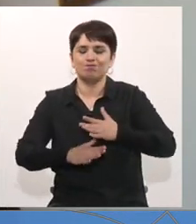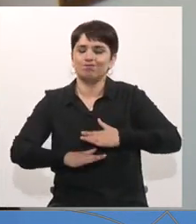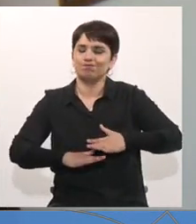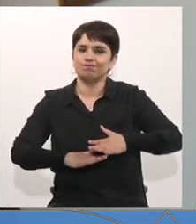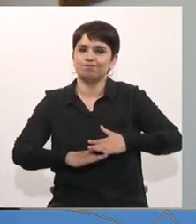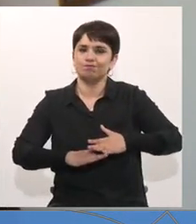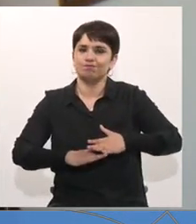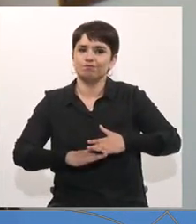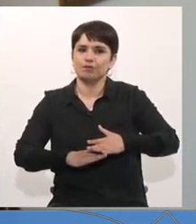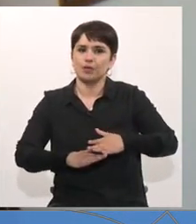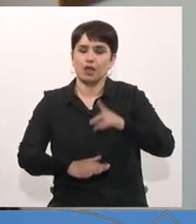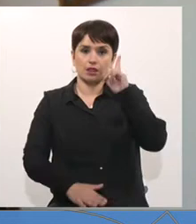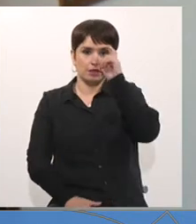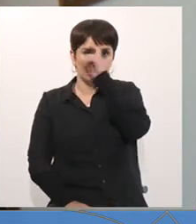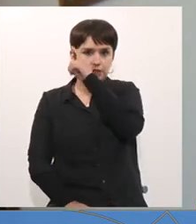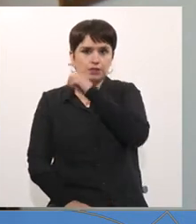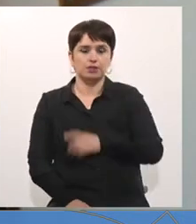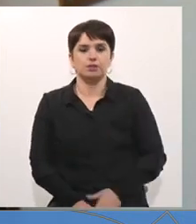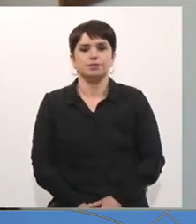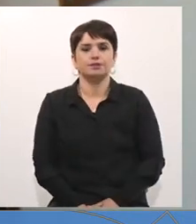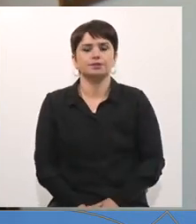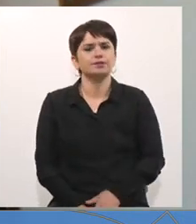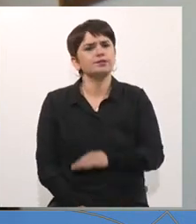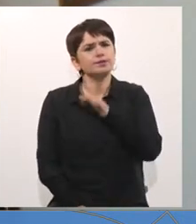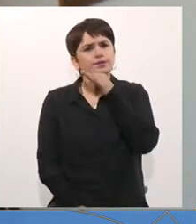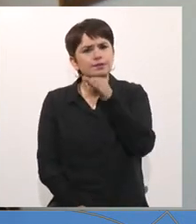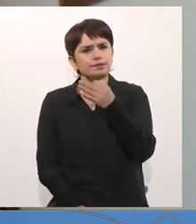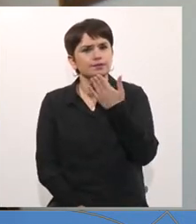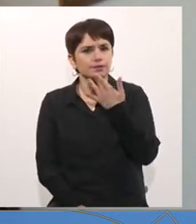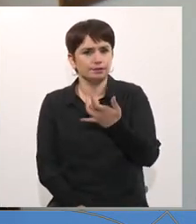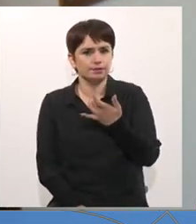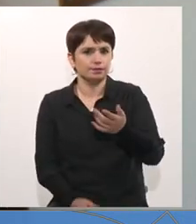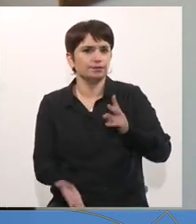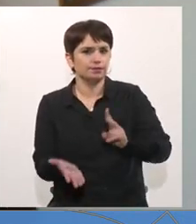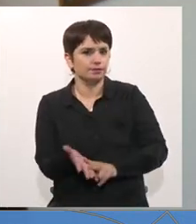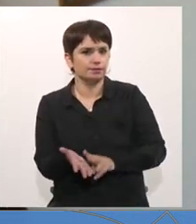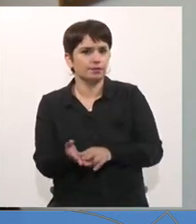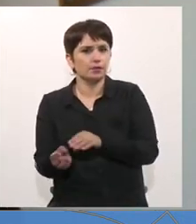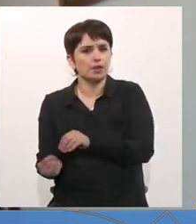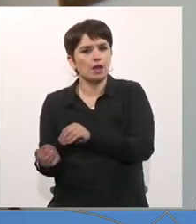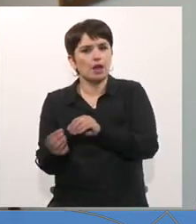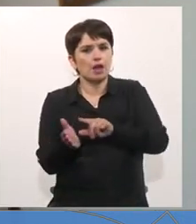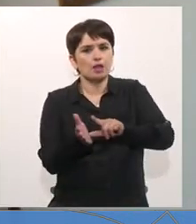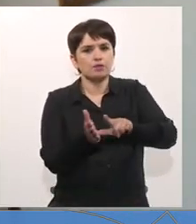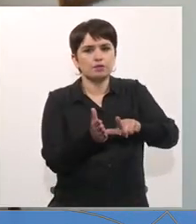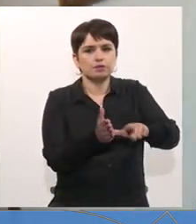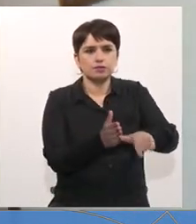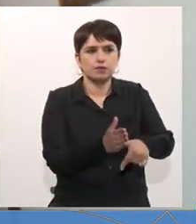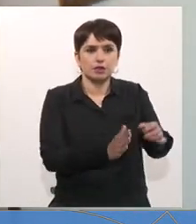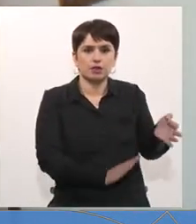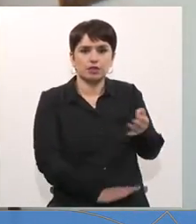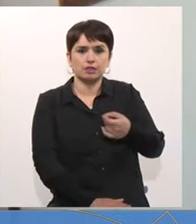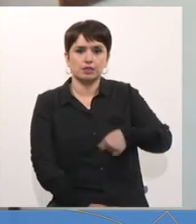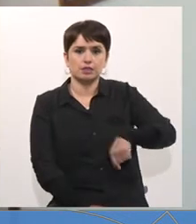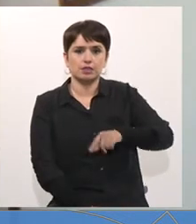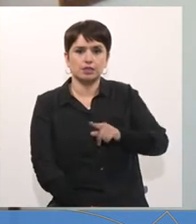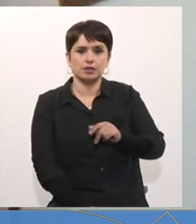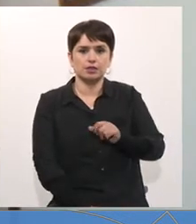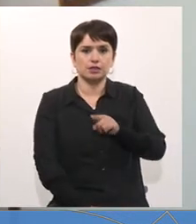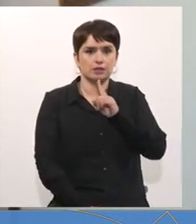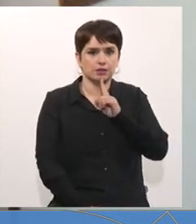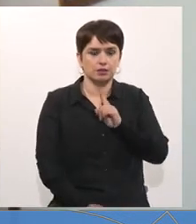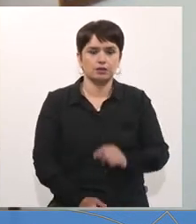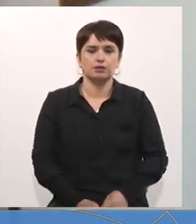gratos. Y lo digo porque realmente esta demora, la cual hacía referencia el senador Kast,